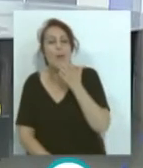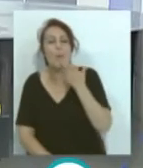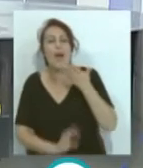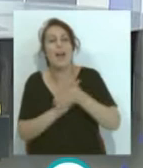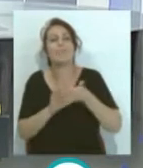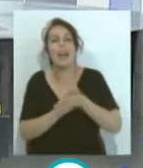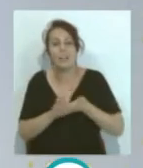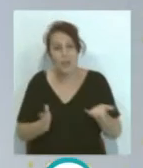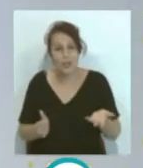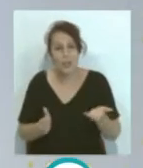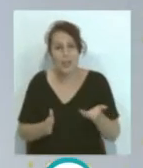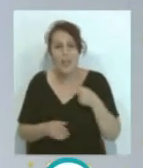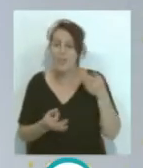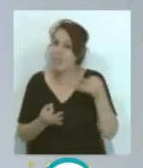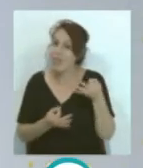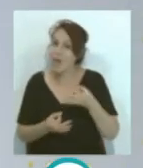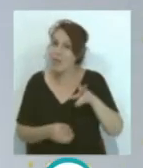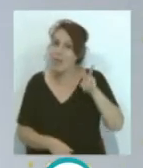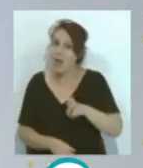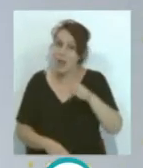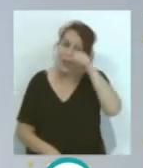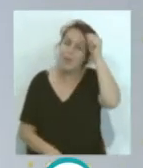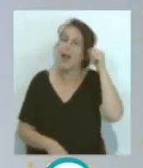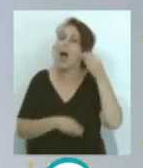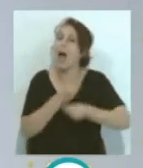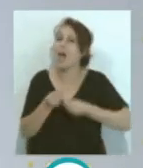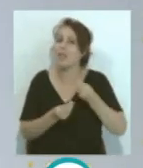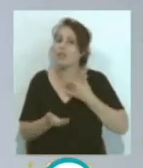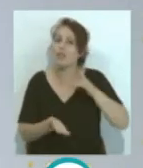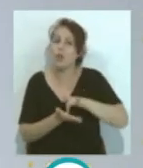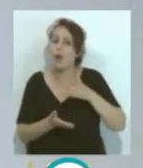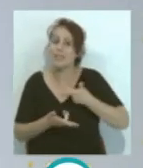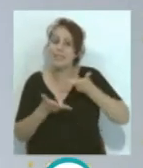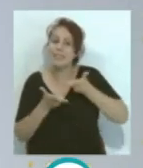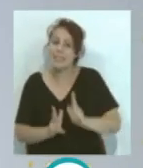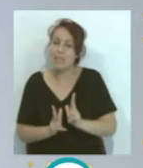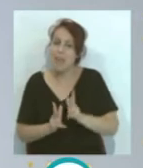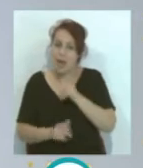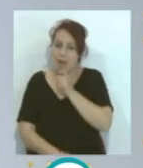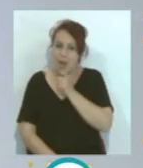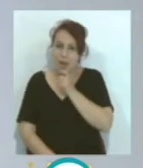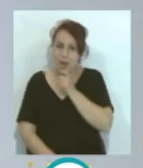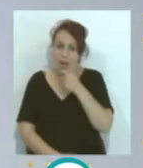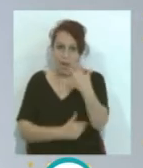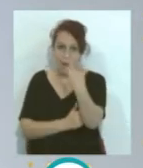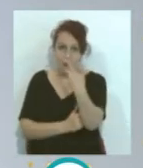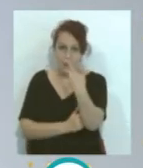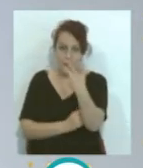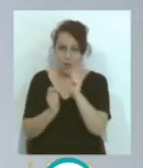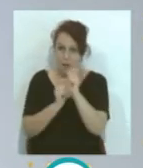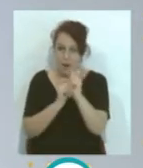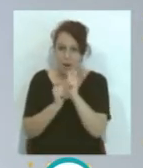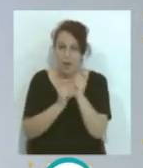hablando... ...que... ...ahí hay que valorar... ...lo que hace Cervera también... ...cuando se sienta... ...delante de un micrófono... ...una cámara... ...en rueda de